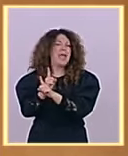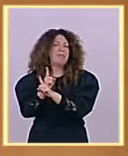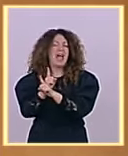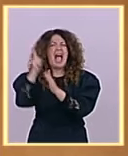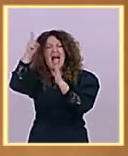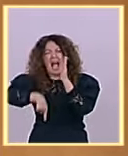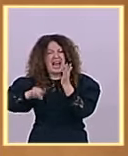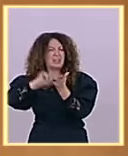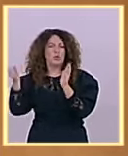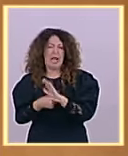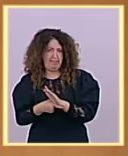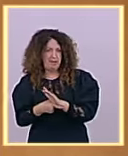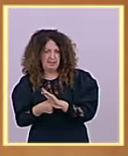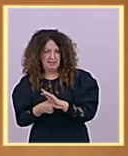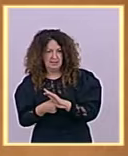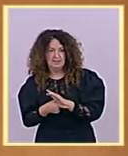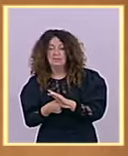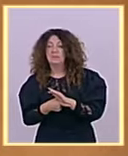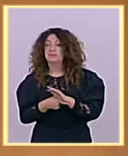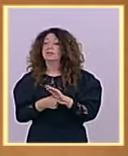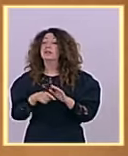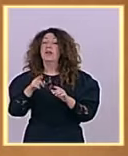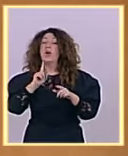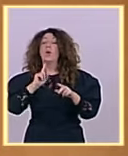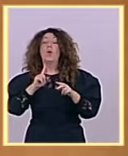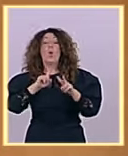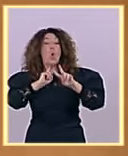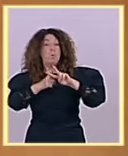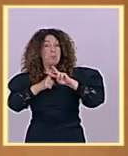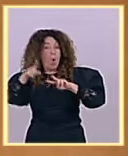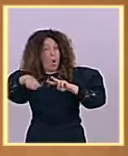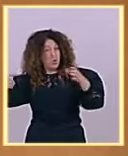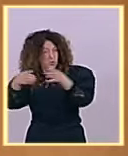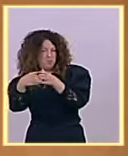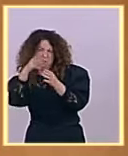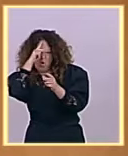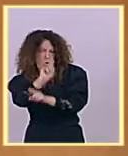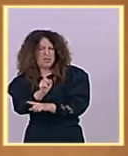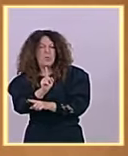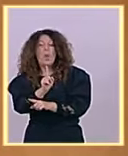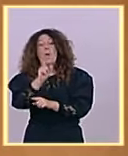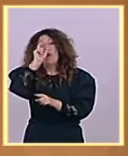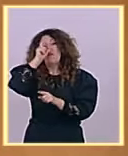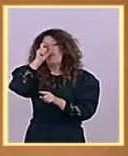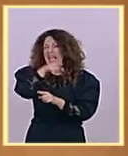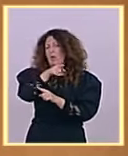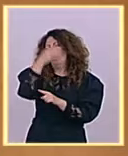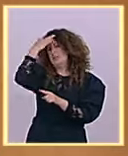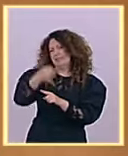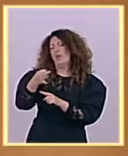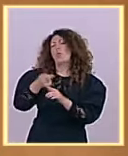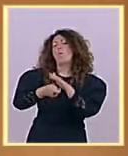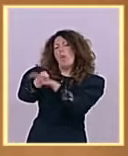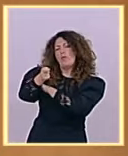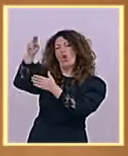Vox no se preocupen porque el señor Feijó va a presentar una moción de censura pero se la va a presentar a sí mismo dentro del Partido